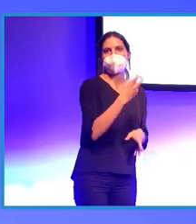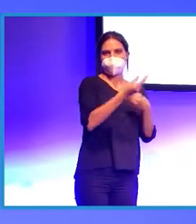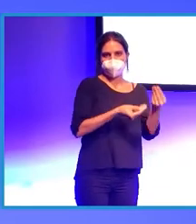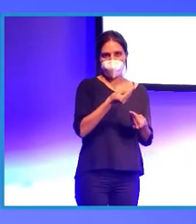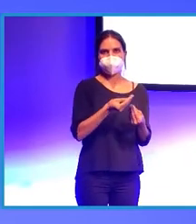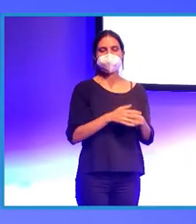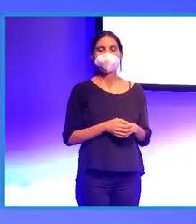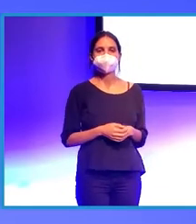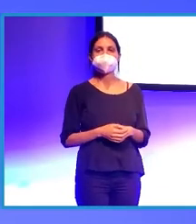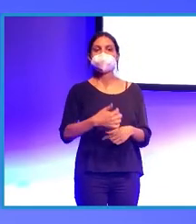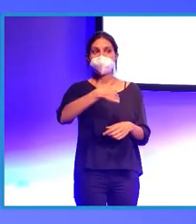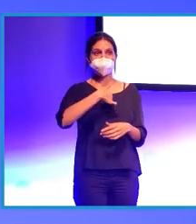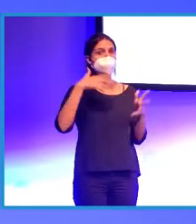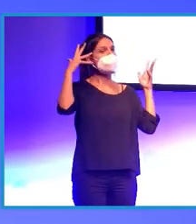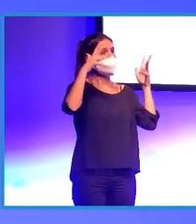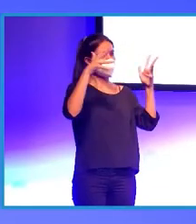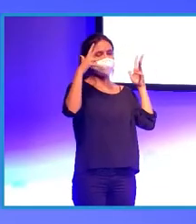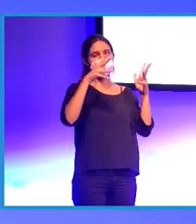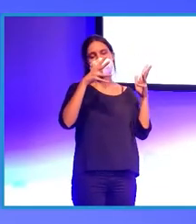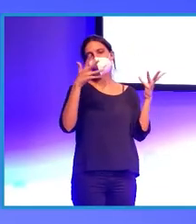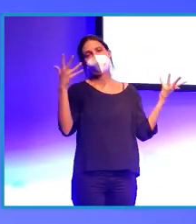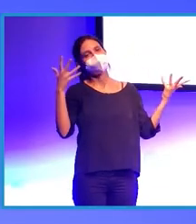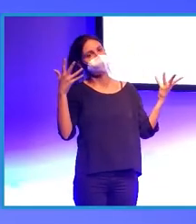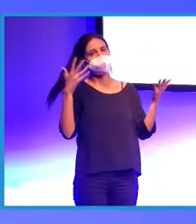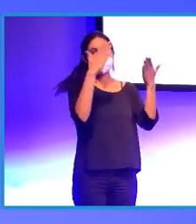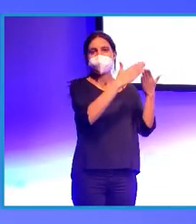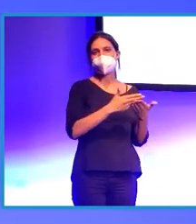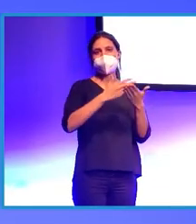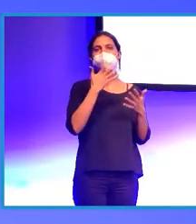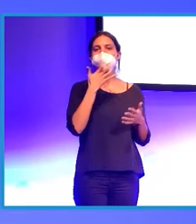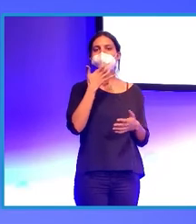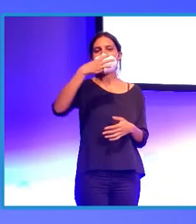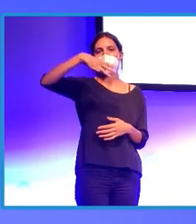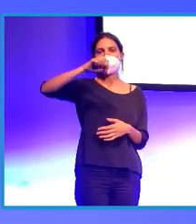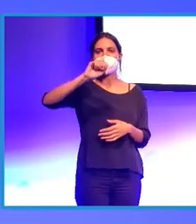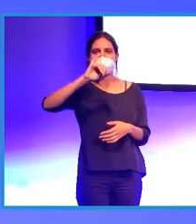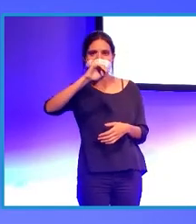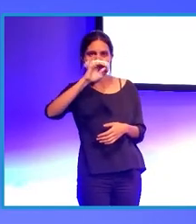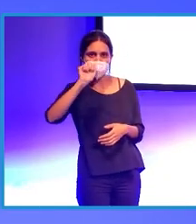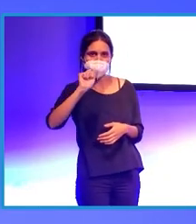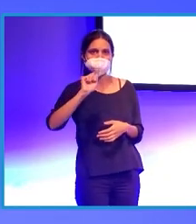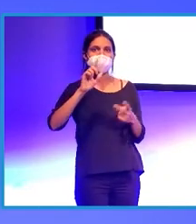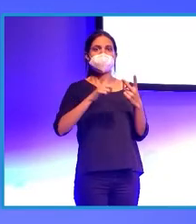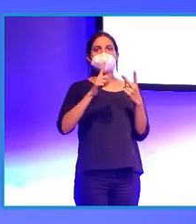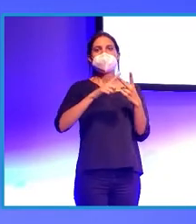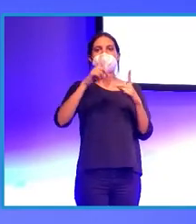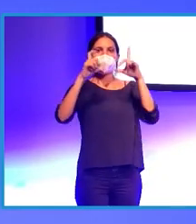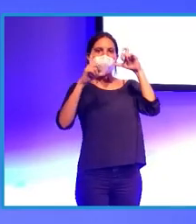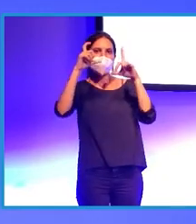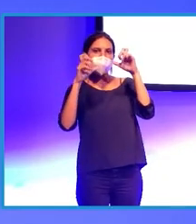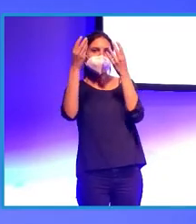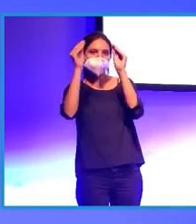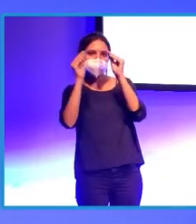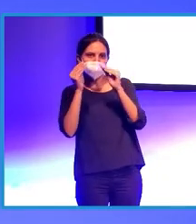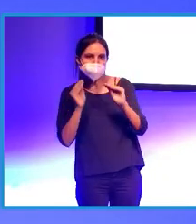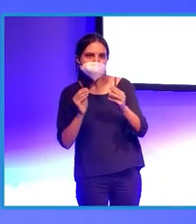Pero yo mi recomendación es estudiar 3ds Max o Maya. Inclusive, pues Adobe Photoshop o Substance